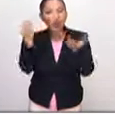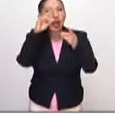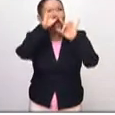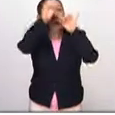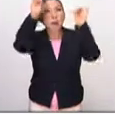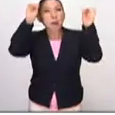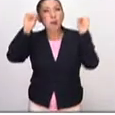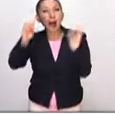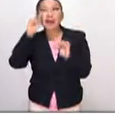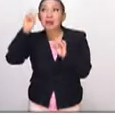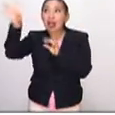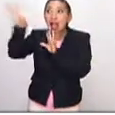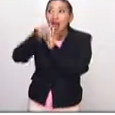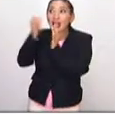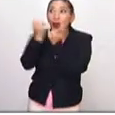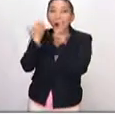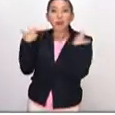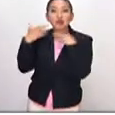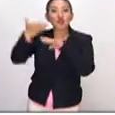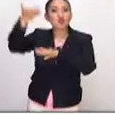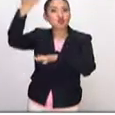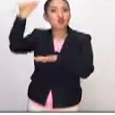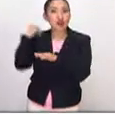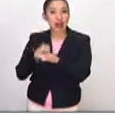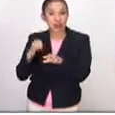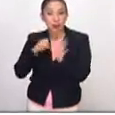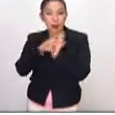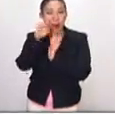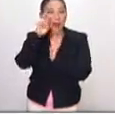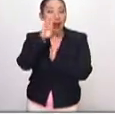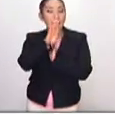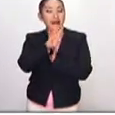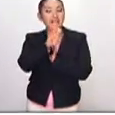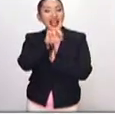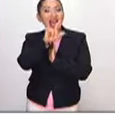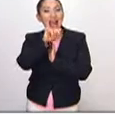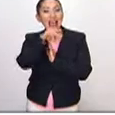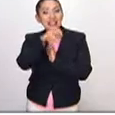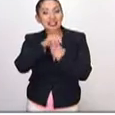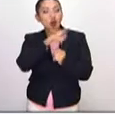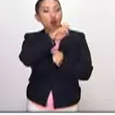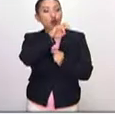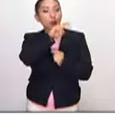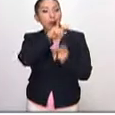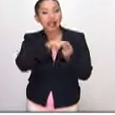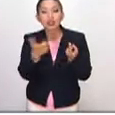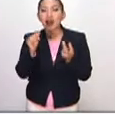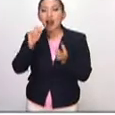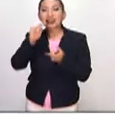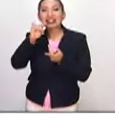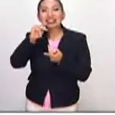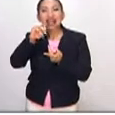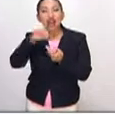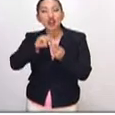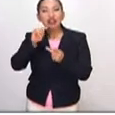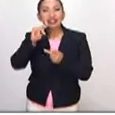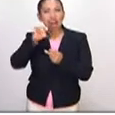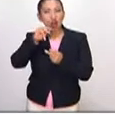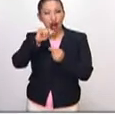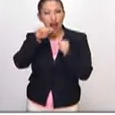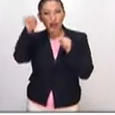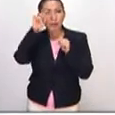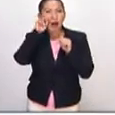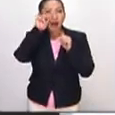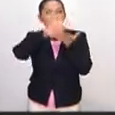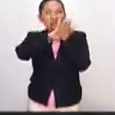acuden a los grandes maestros del pasado. De pronto vemos a Velázquez, o vemos a Rubens, o vemos a Tiziano, a Tintoretto, en una resignificación